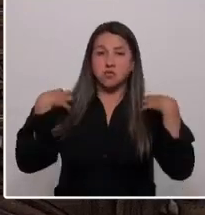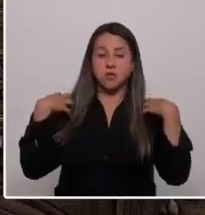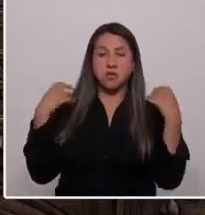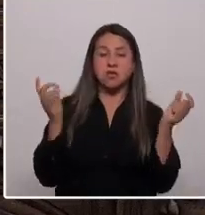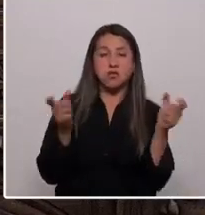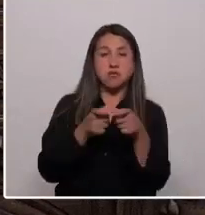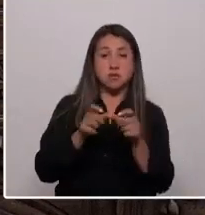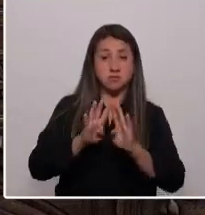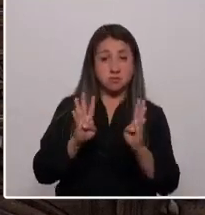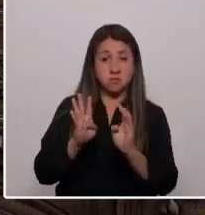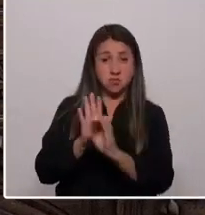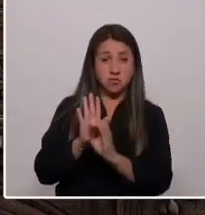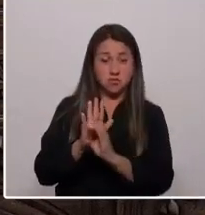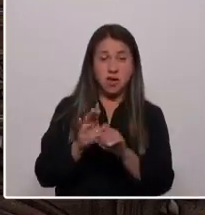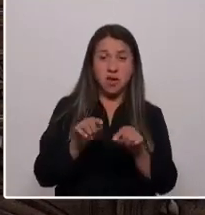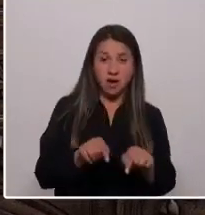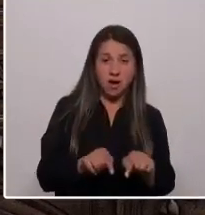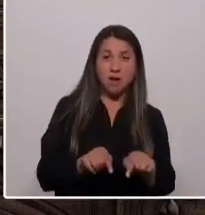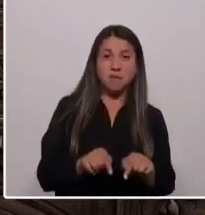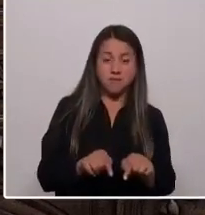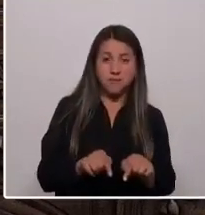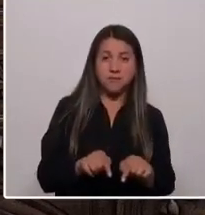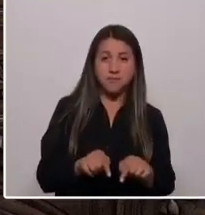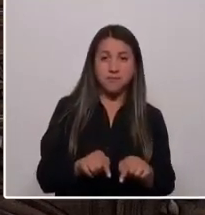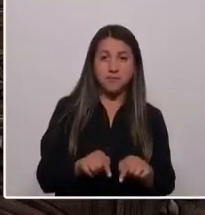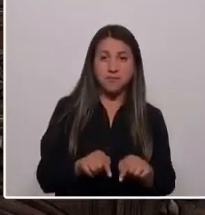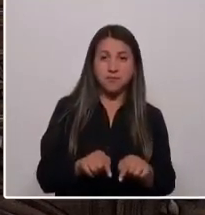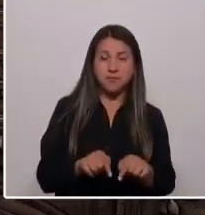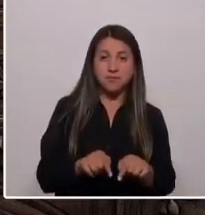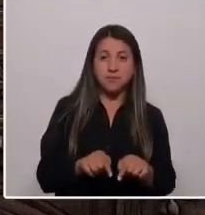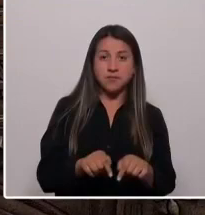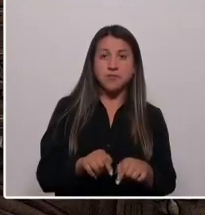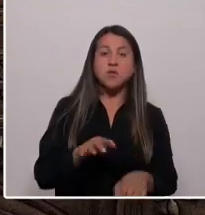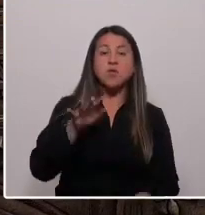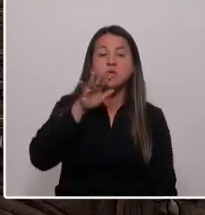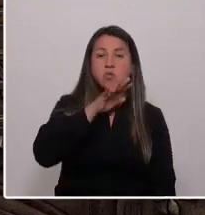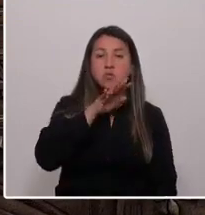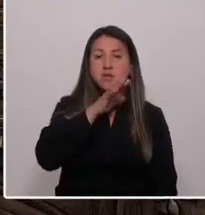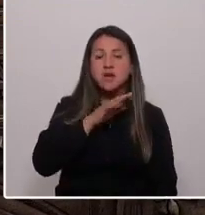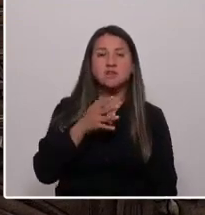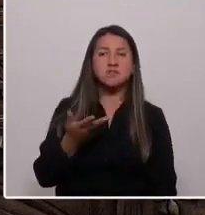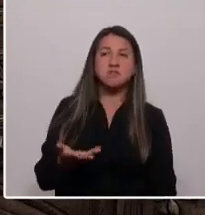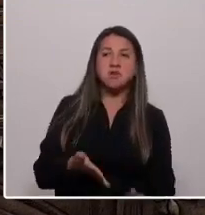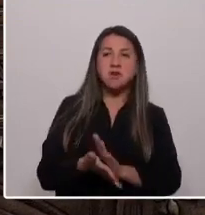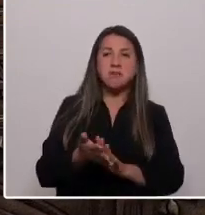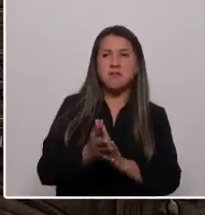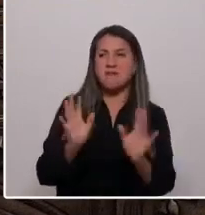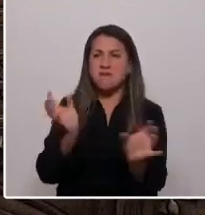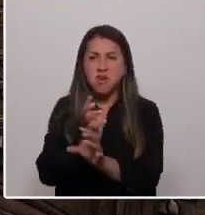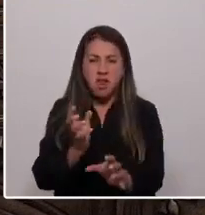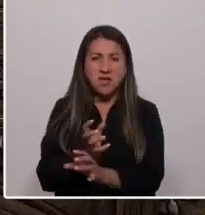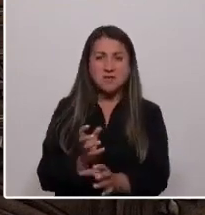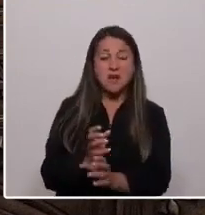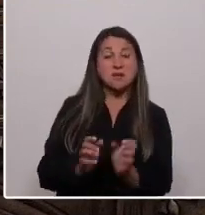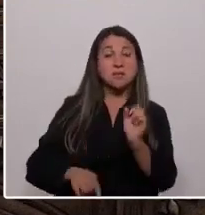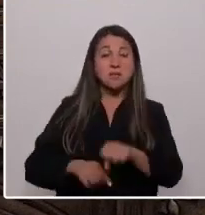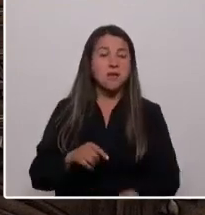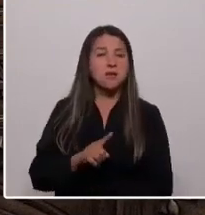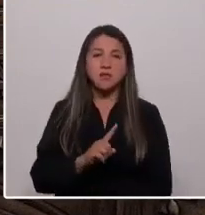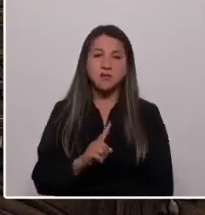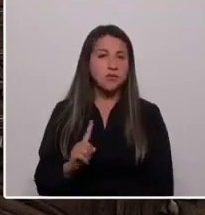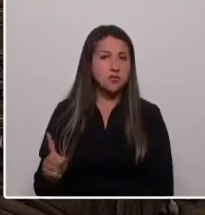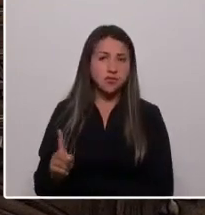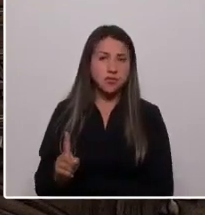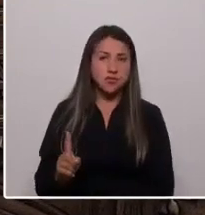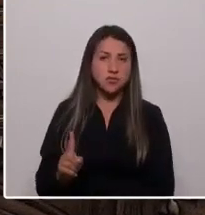una clara condena al uso de la violencia y de la delincuencia como instrumento de manifestación política.